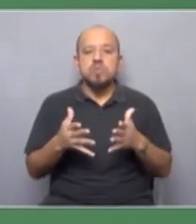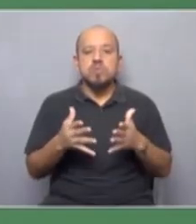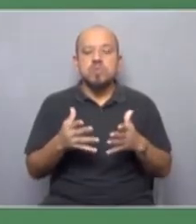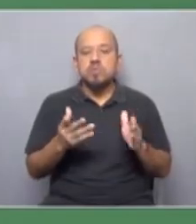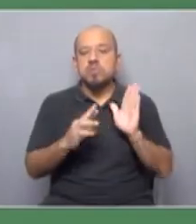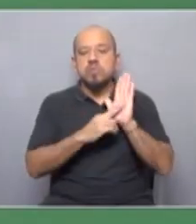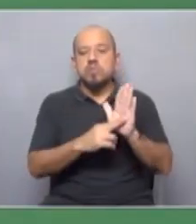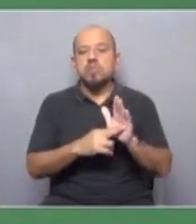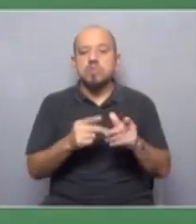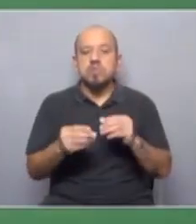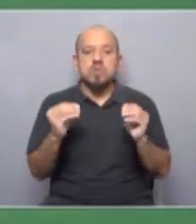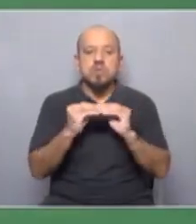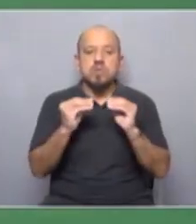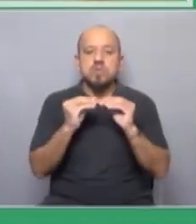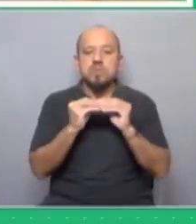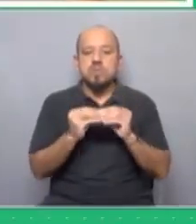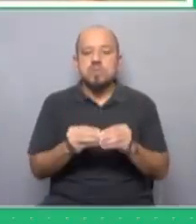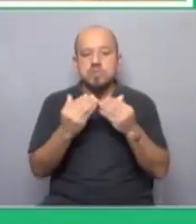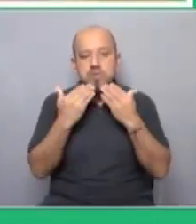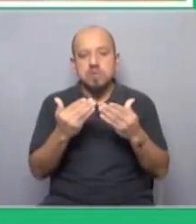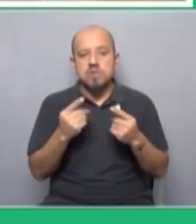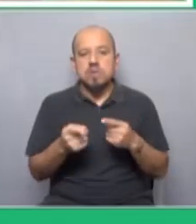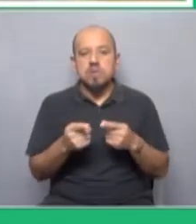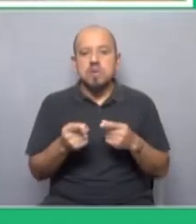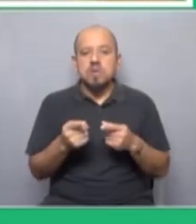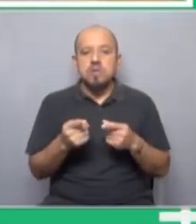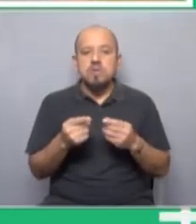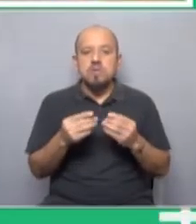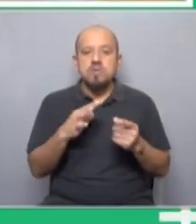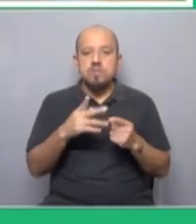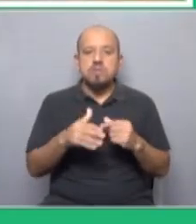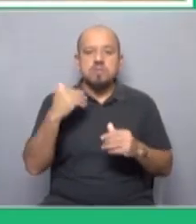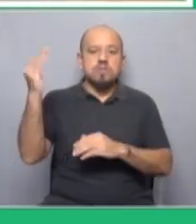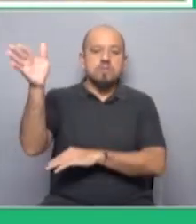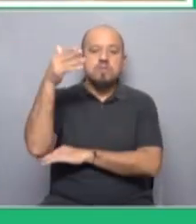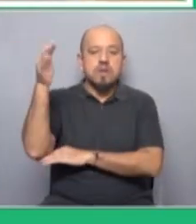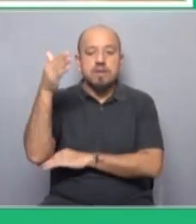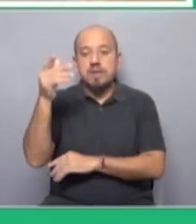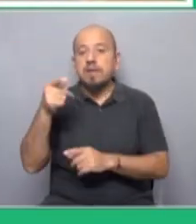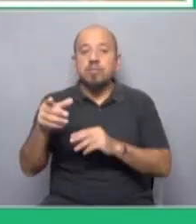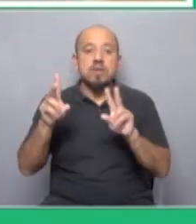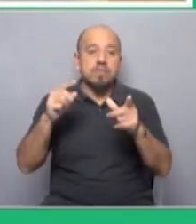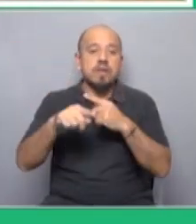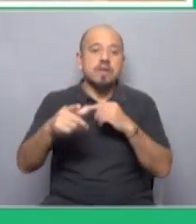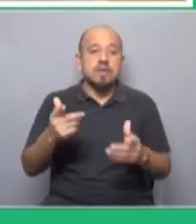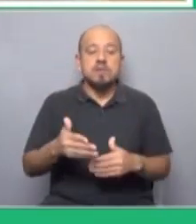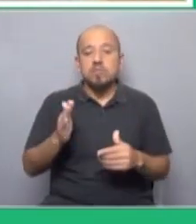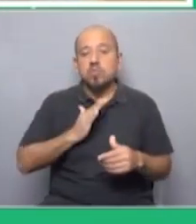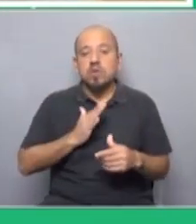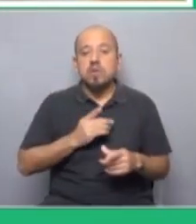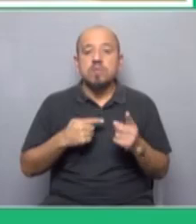subrepresentadas o sea los compañeros que le agradecemos muchísimo que lleven las banderas por la defensa de los derechos de las mujeres pero también